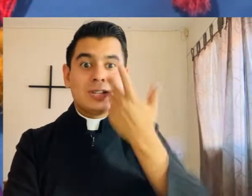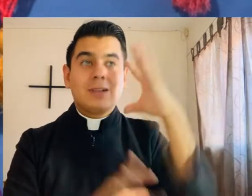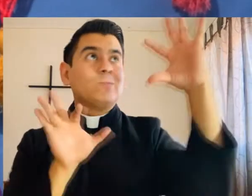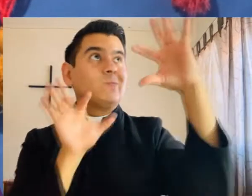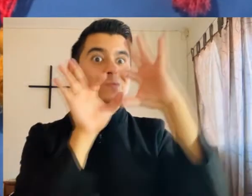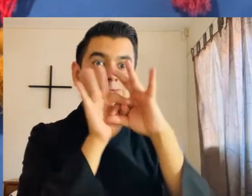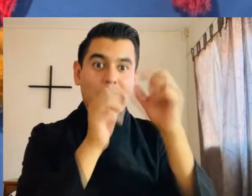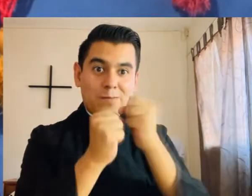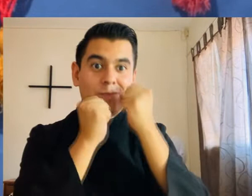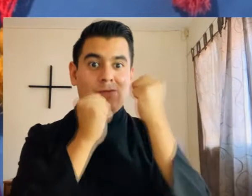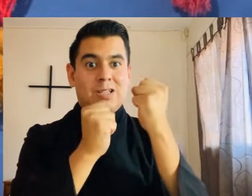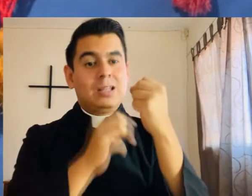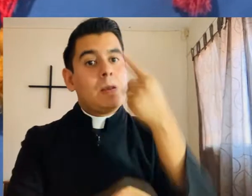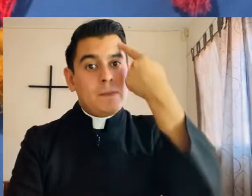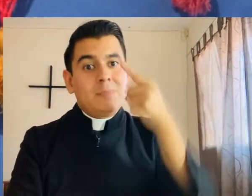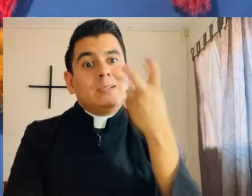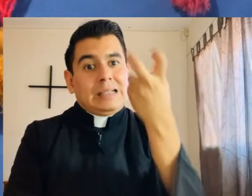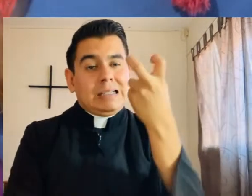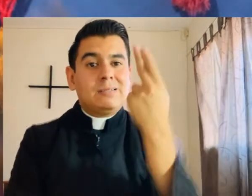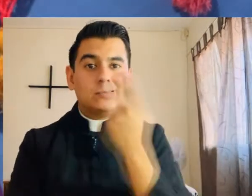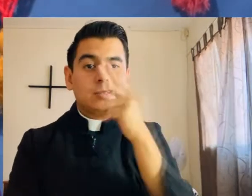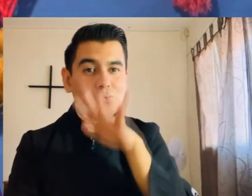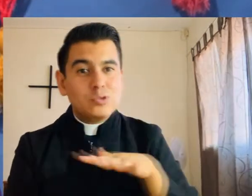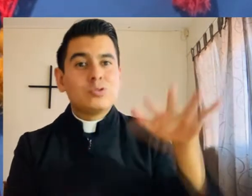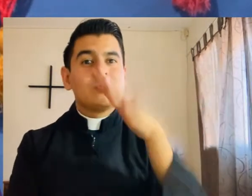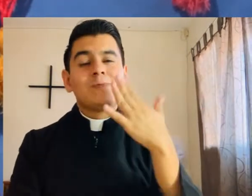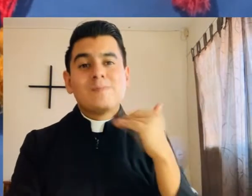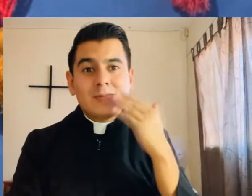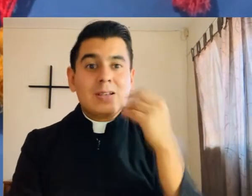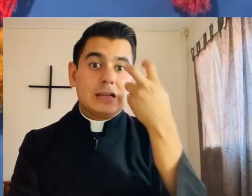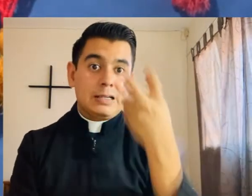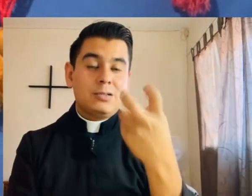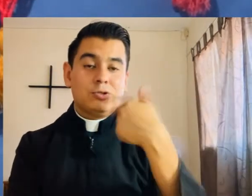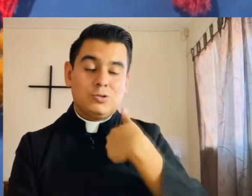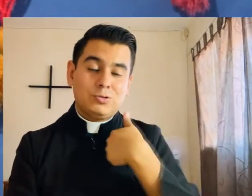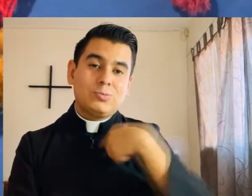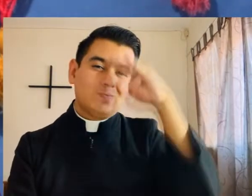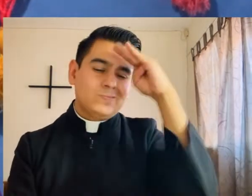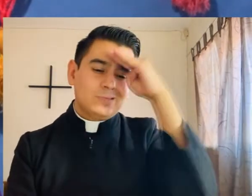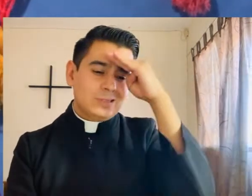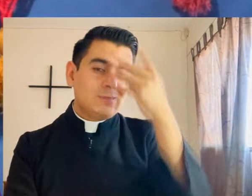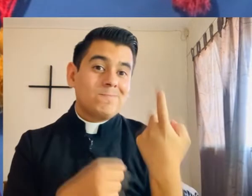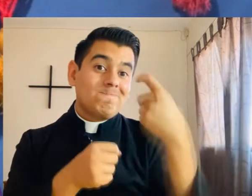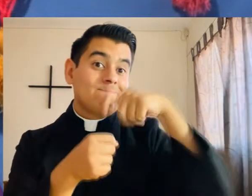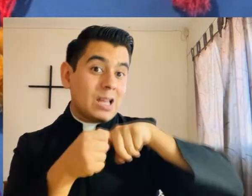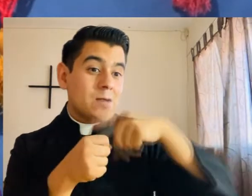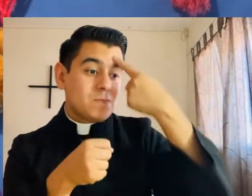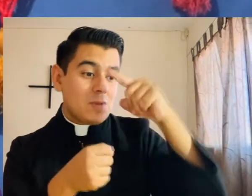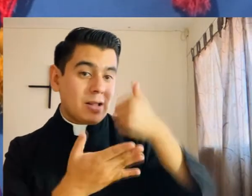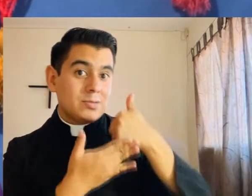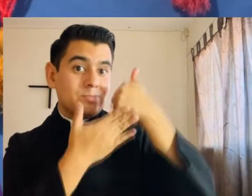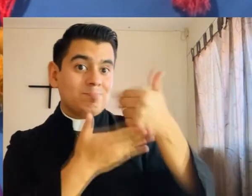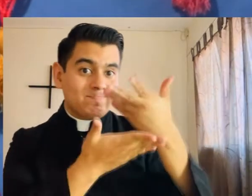Dios quiere que fortalezcas tu relación con Él. Para eso necesitas de la empatía. Además, yo